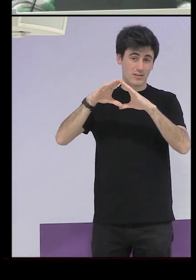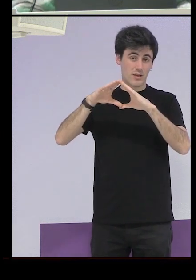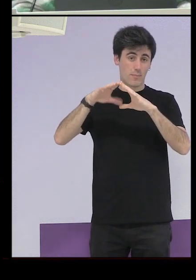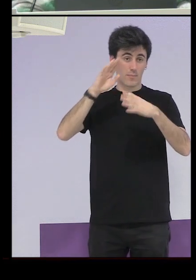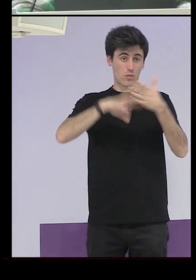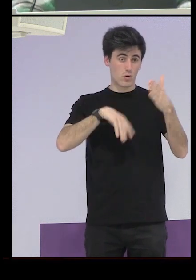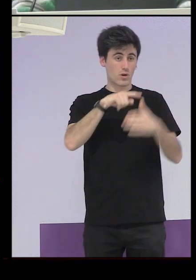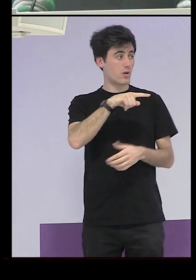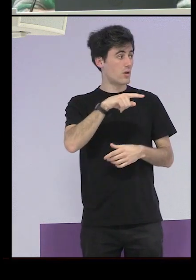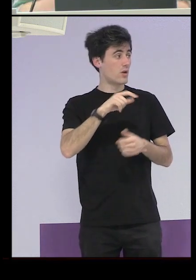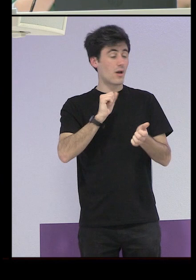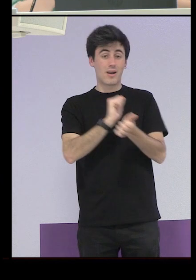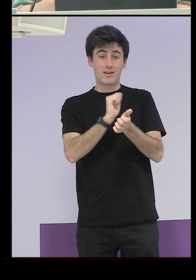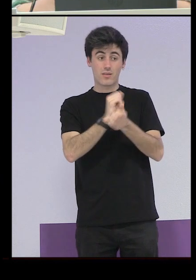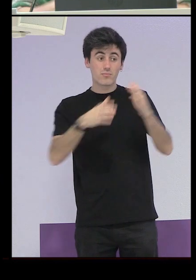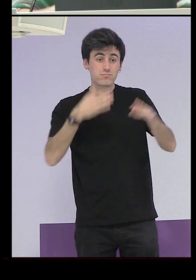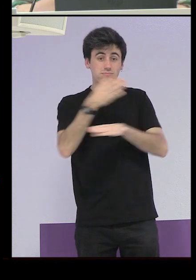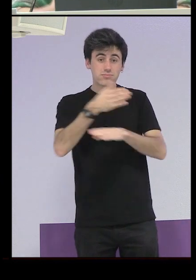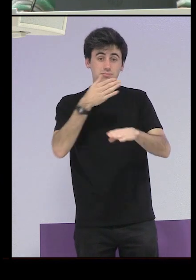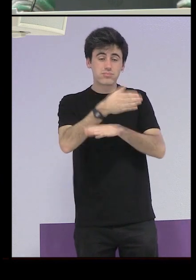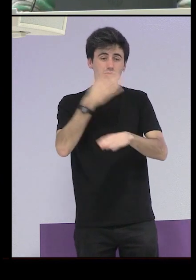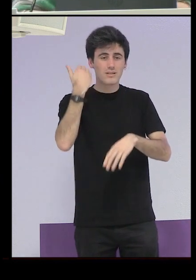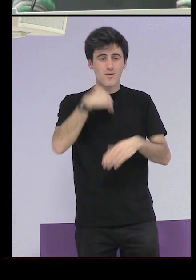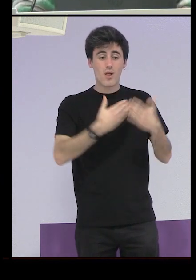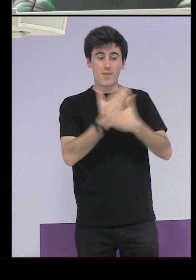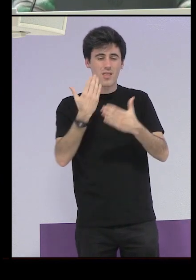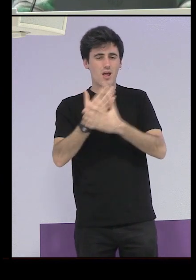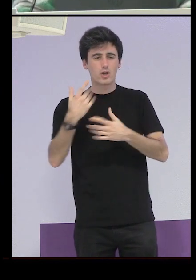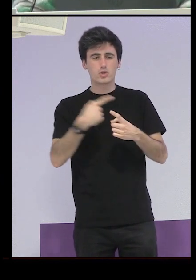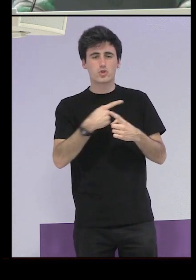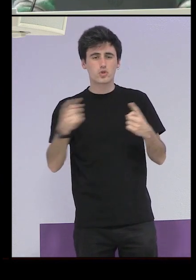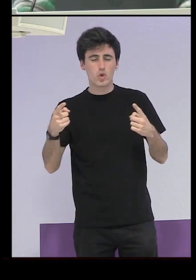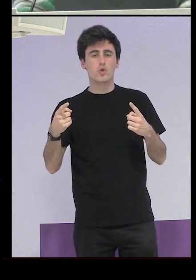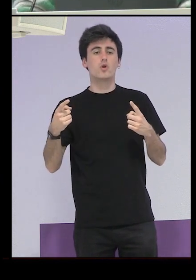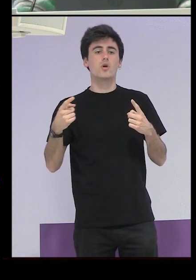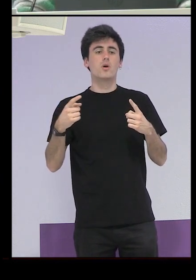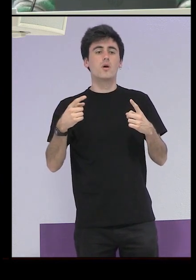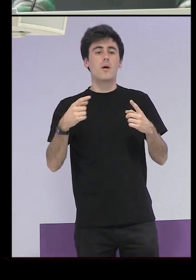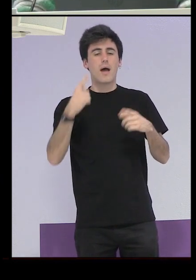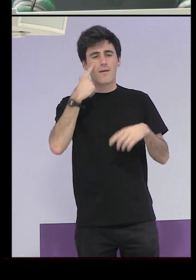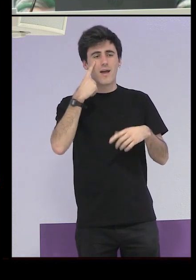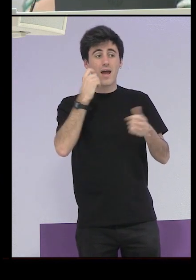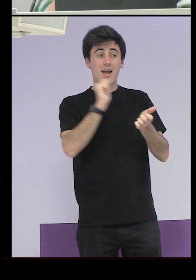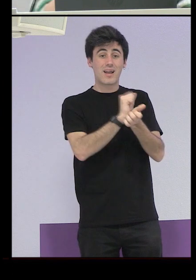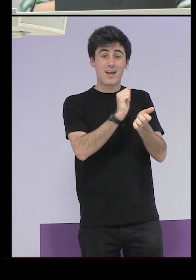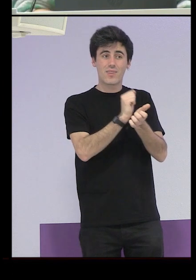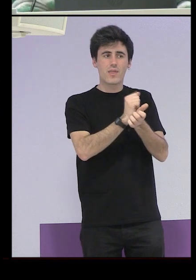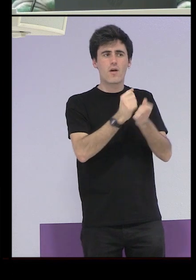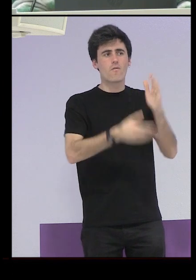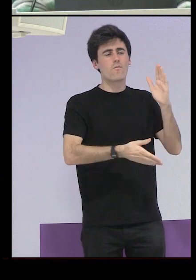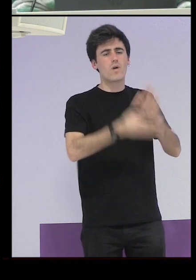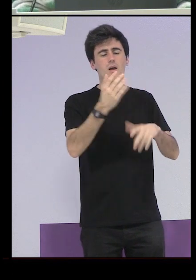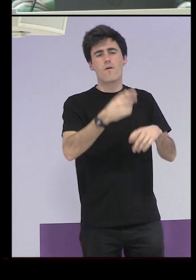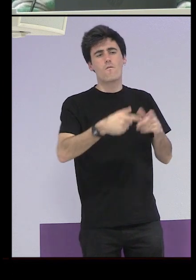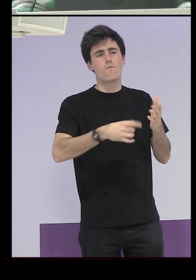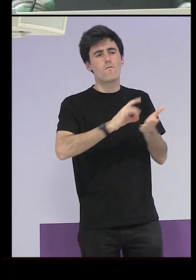viendo la cárcel de la Trinidad a protestar cada sábado a la mañana pidiendo la expulsión de las cruzadas de la cárcel de mujeres de hecho en